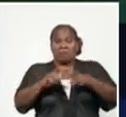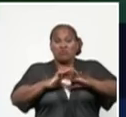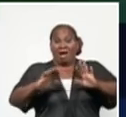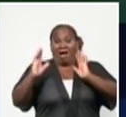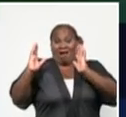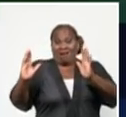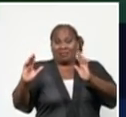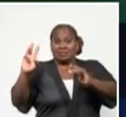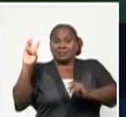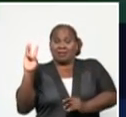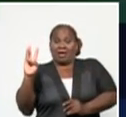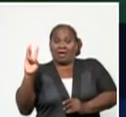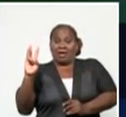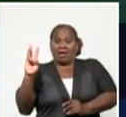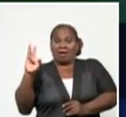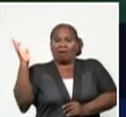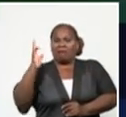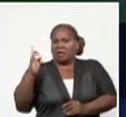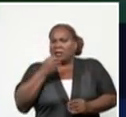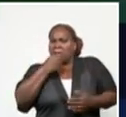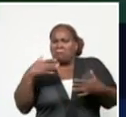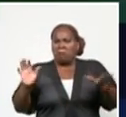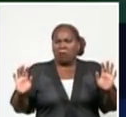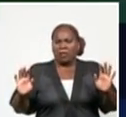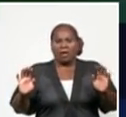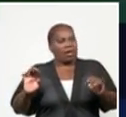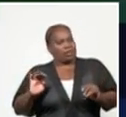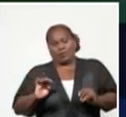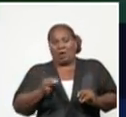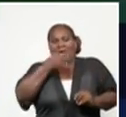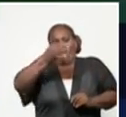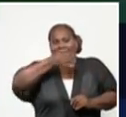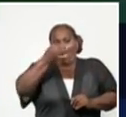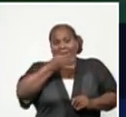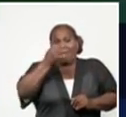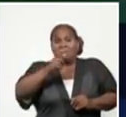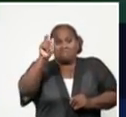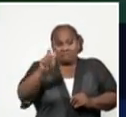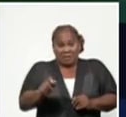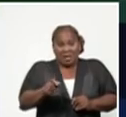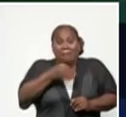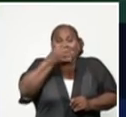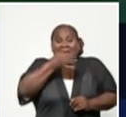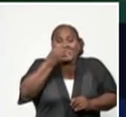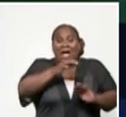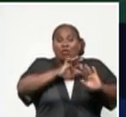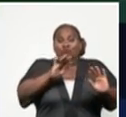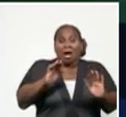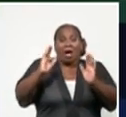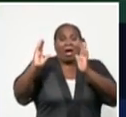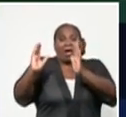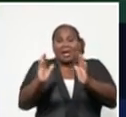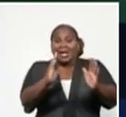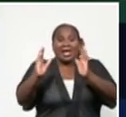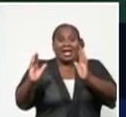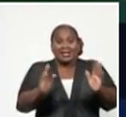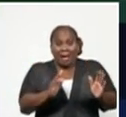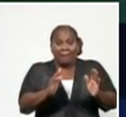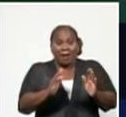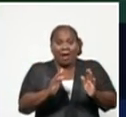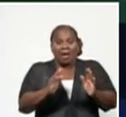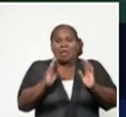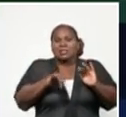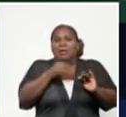nosotros hemos aclarado siempre que el país que ha transitado una nueva normalidad no desmonta un grupo de medidas que son